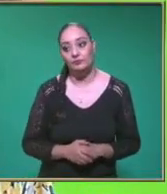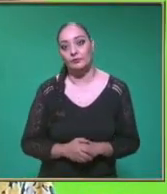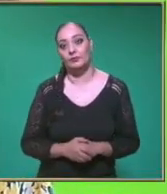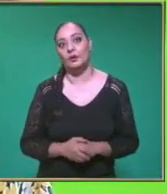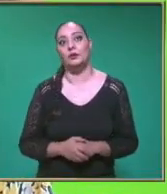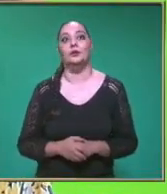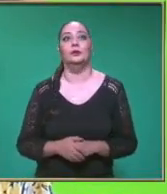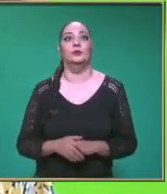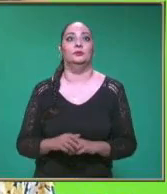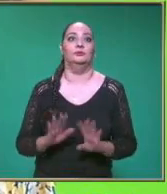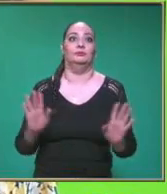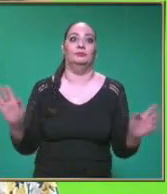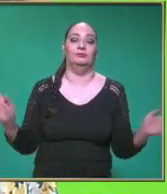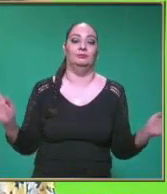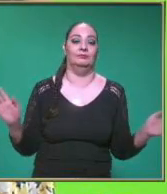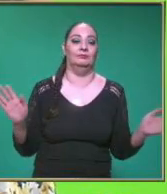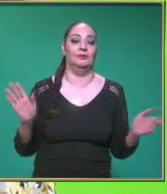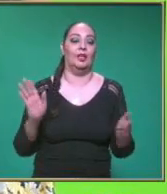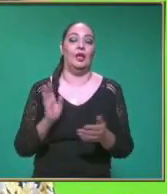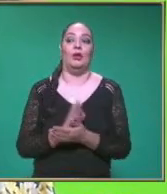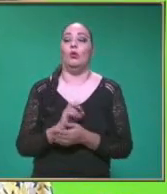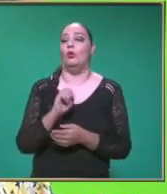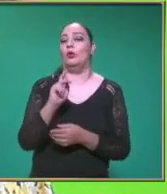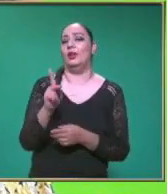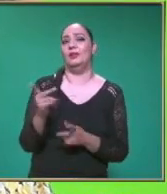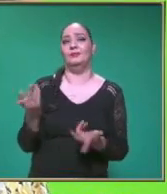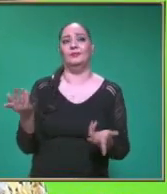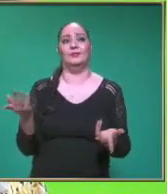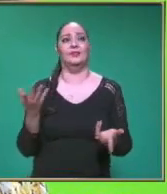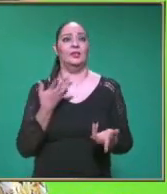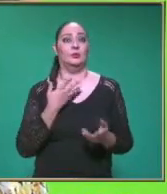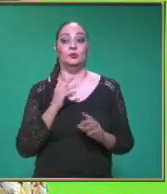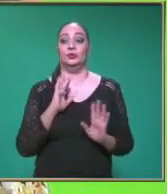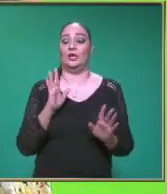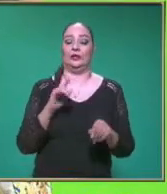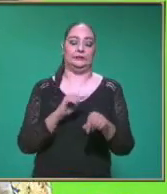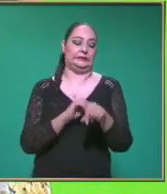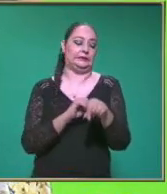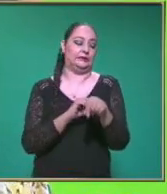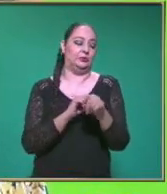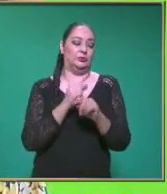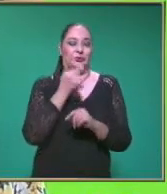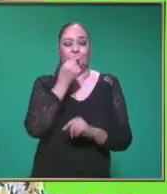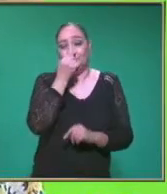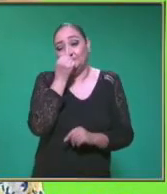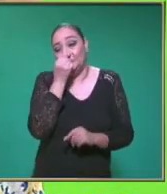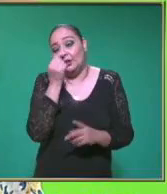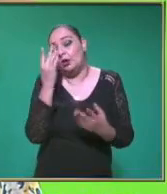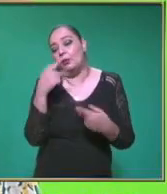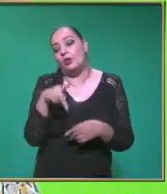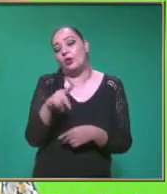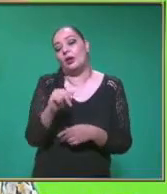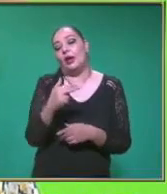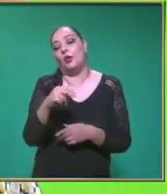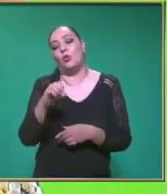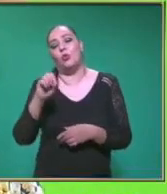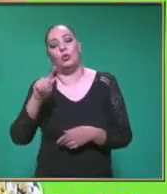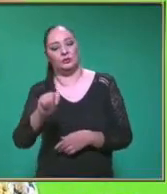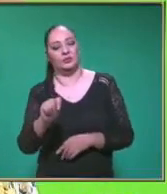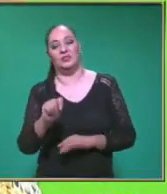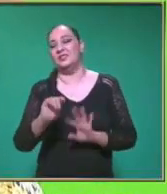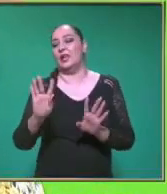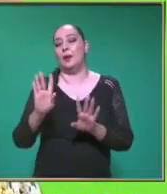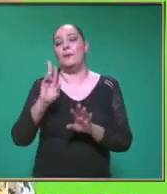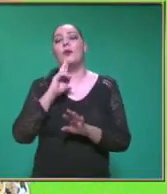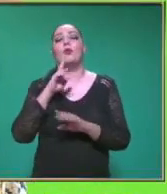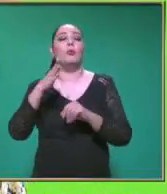Muy bien maestra Entonces Bueno Ahorita Tenemos Ya nos queda Bien poquito tiempo Maestra Lo mejor Lo del Cajud ¿Qué te parece Si lo dejamos